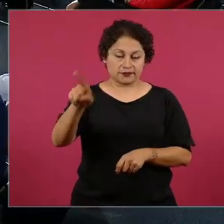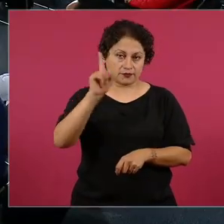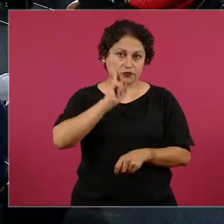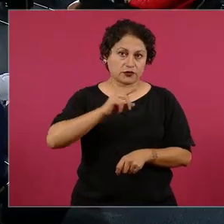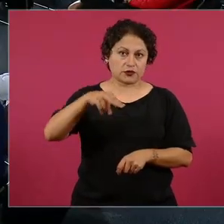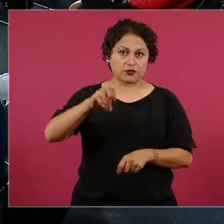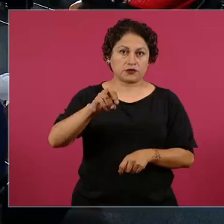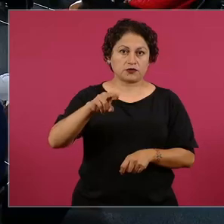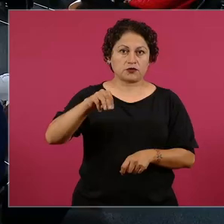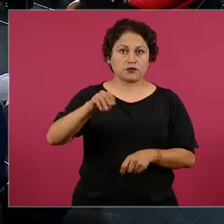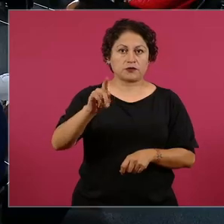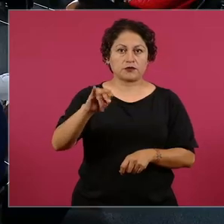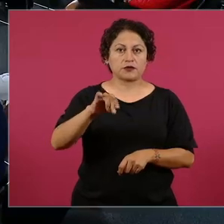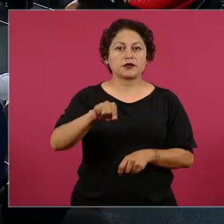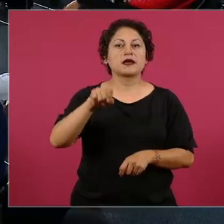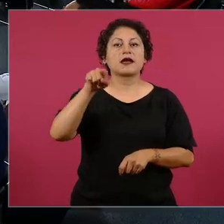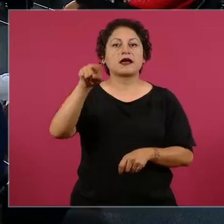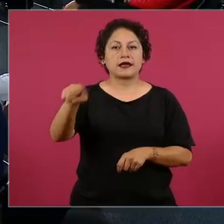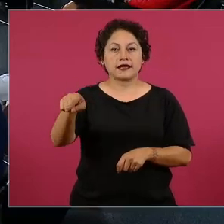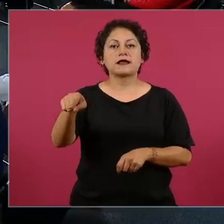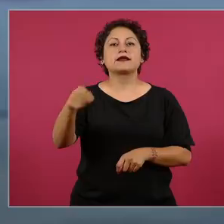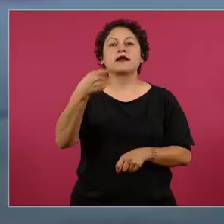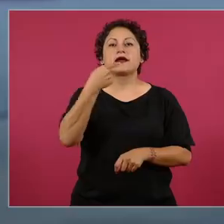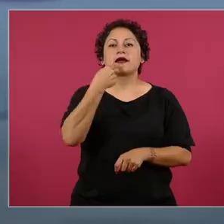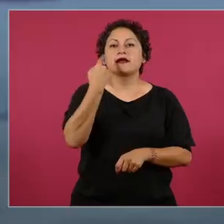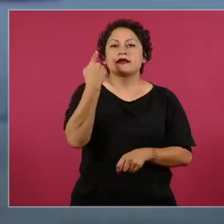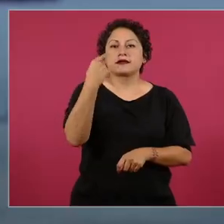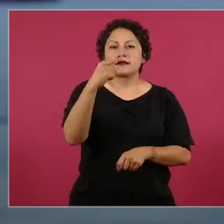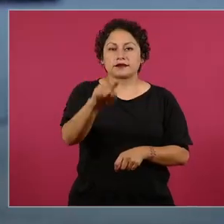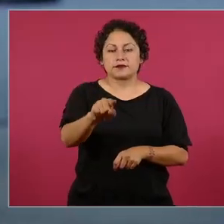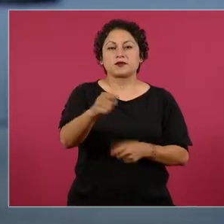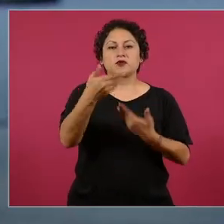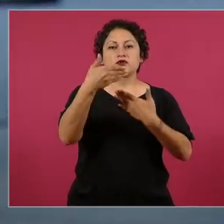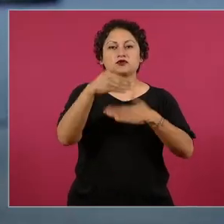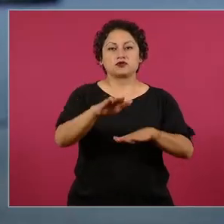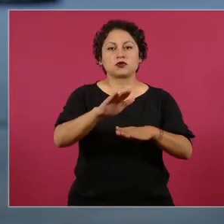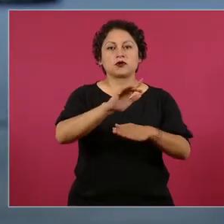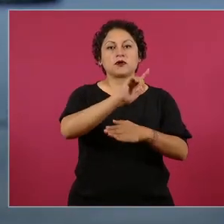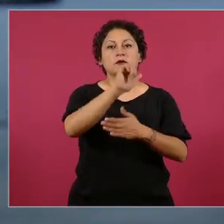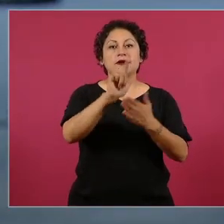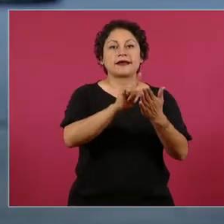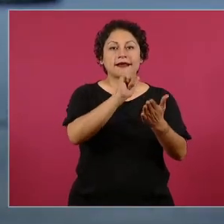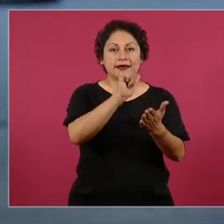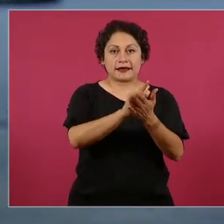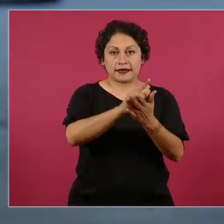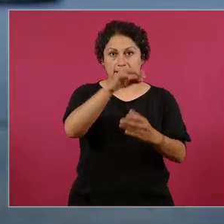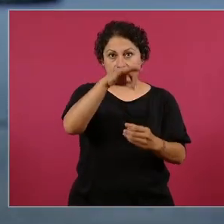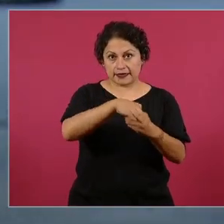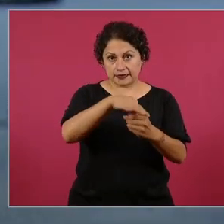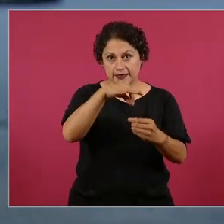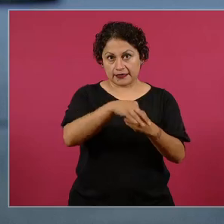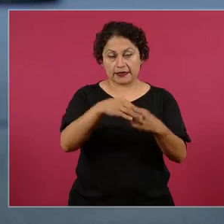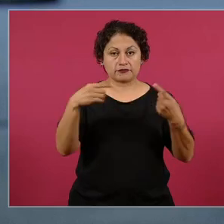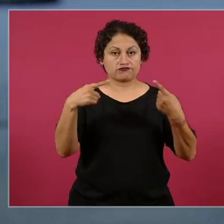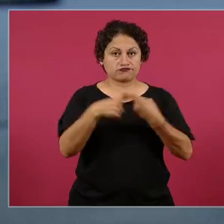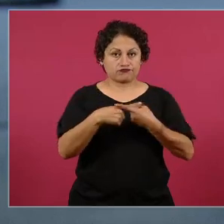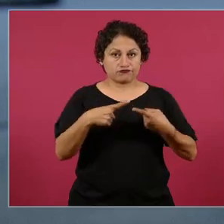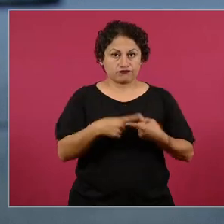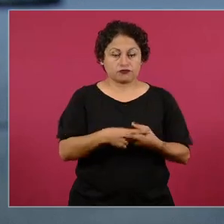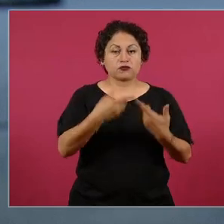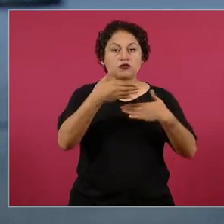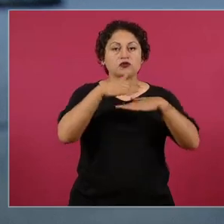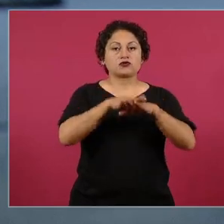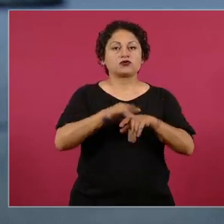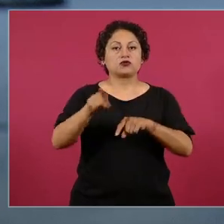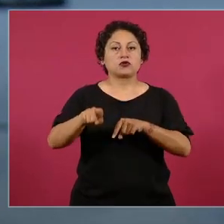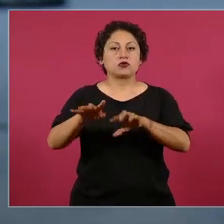la ministra admitió a trámite una denuncia de contradicción de criterios en materia electoral sobre la asignación de curules en el Congreso de la Unión